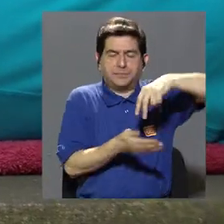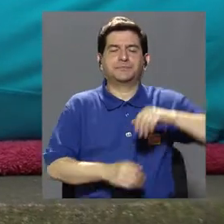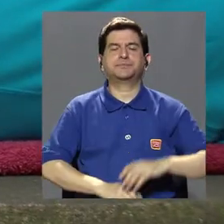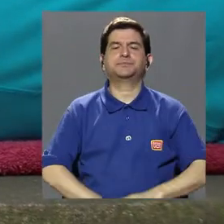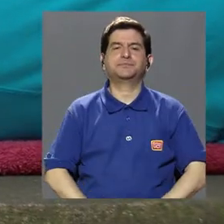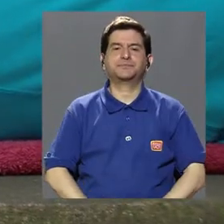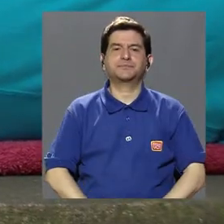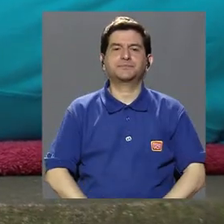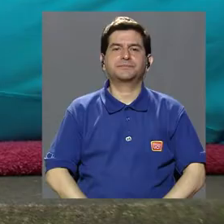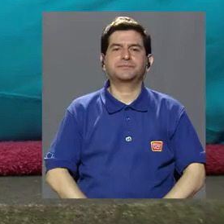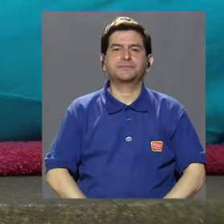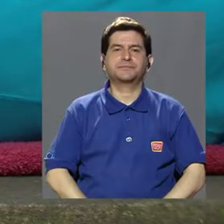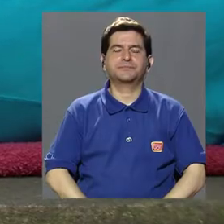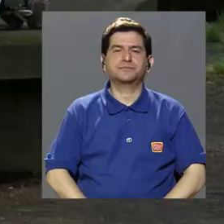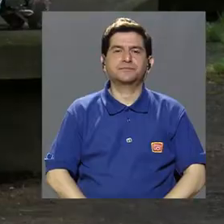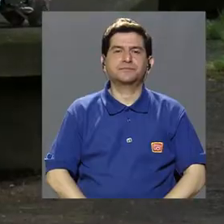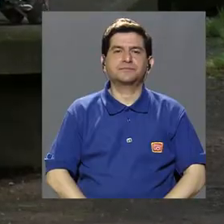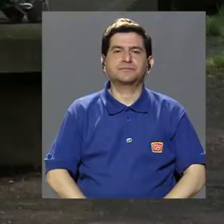posición recta.